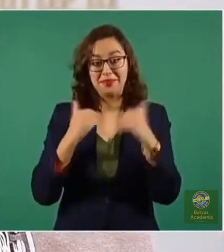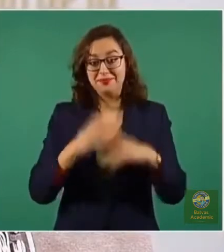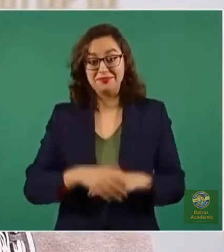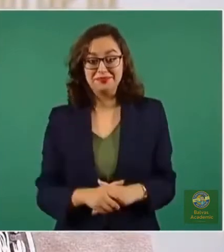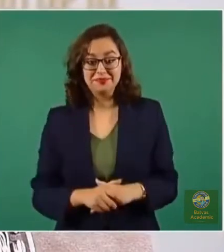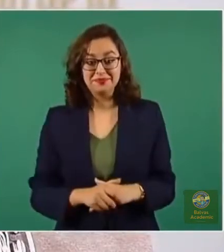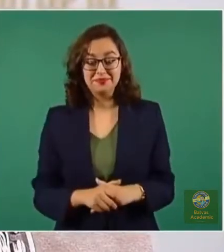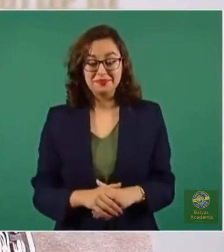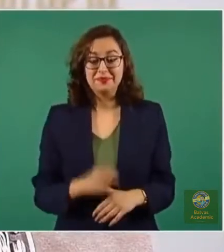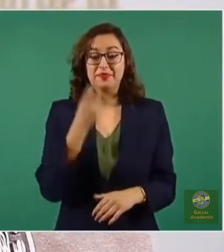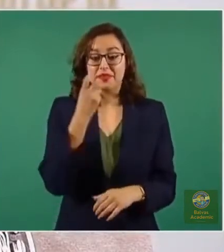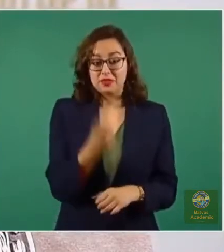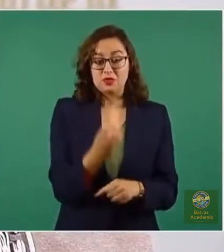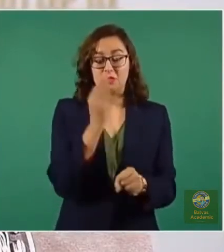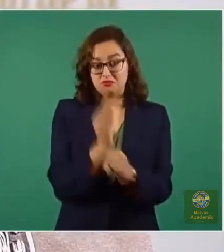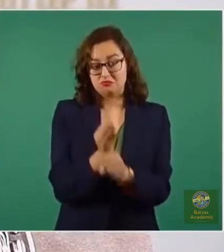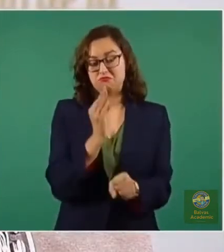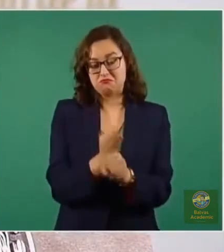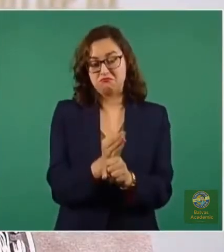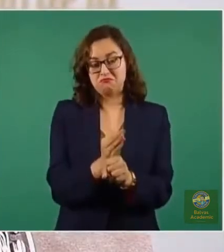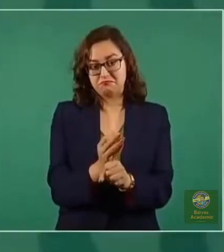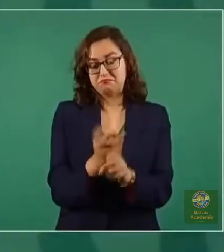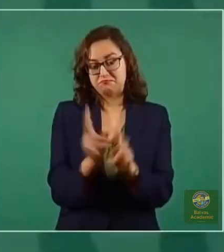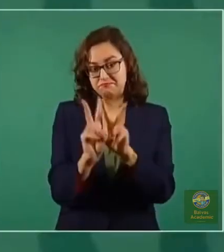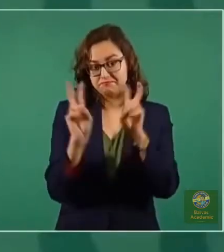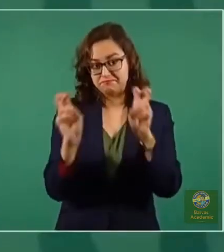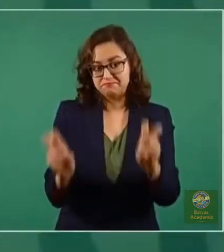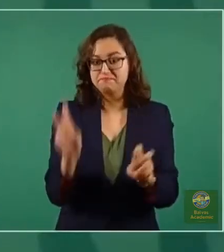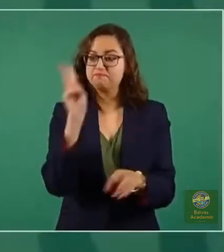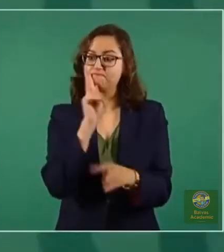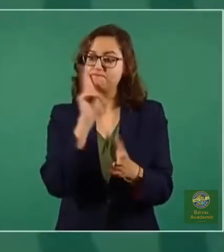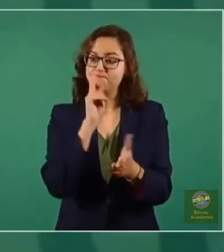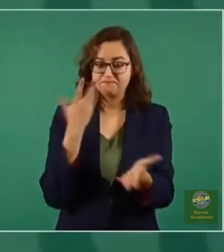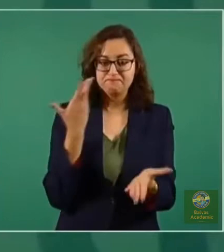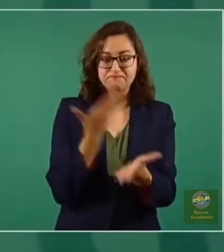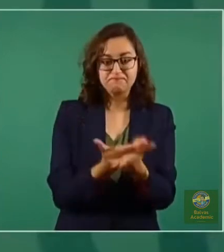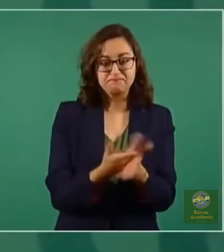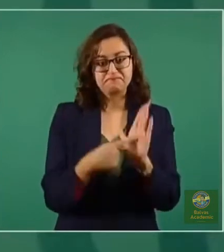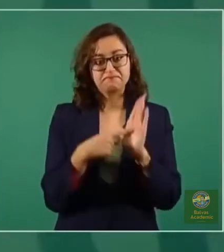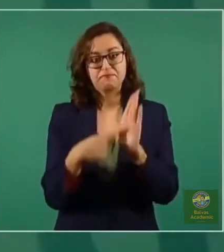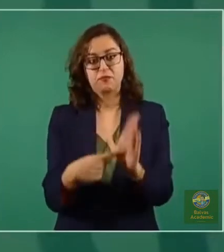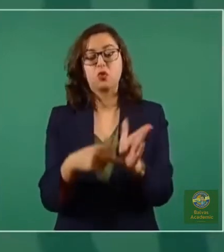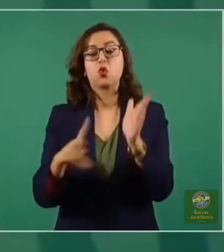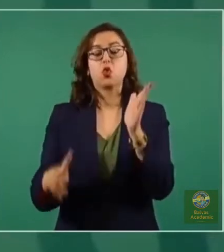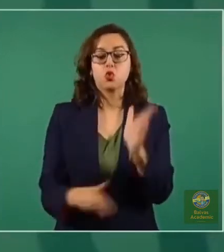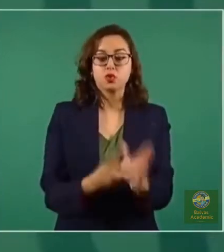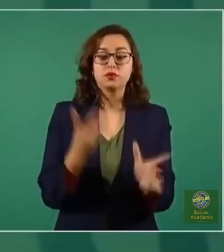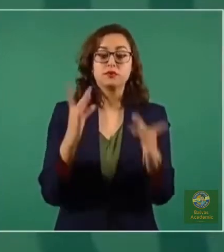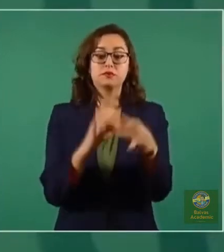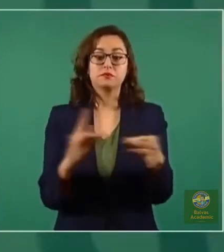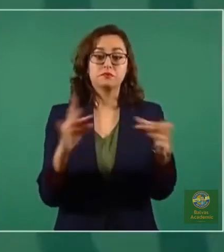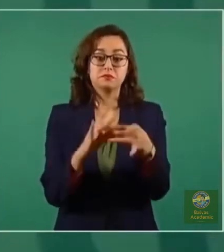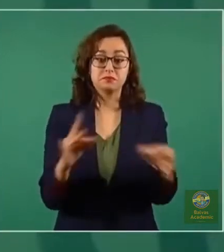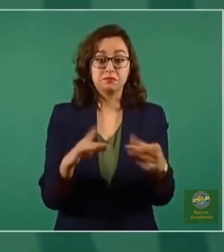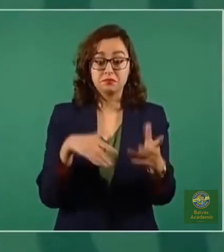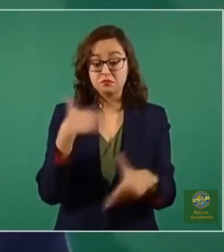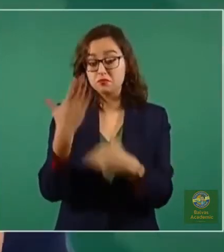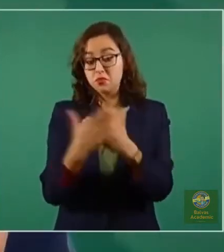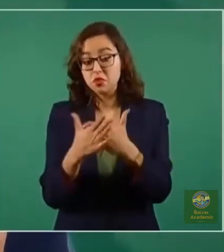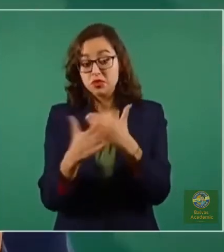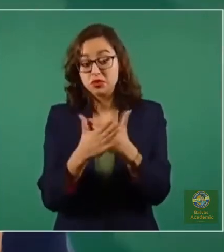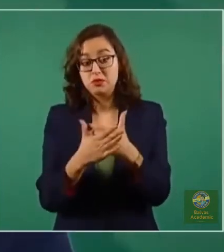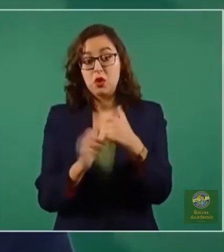Entonces, en este momento ese es el Estado que guarda la evidencia científica. Insistimos, si apareciera un elemento